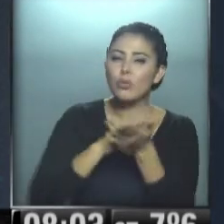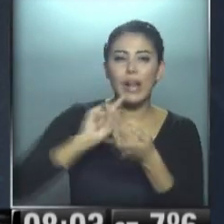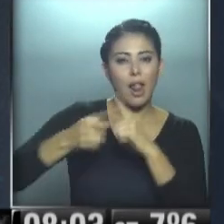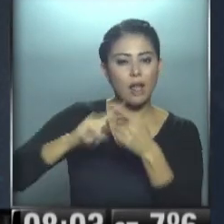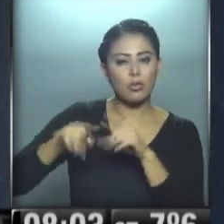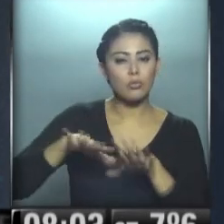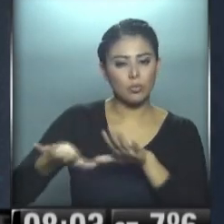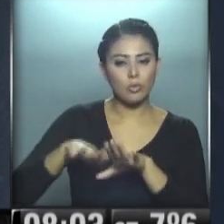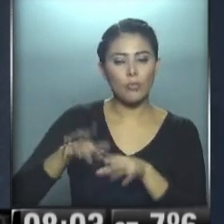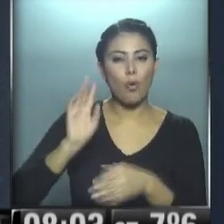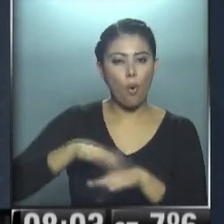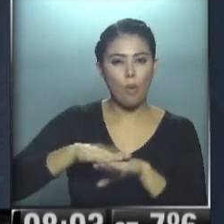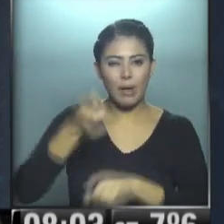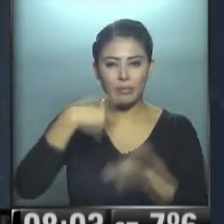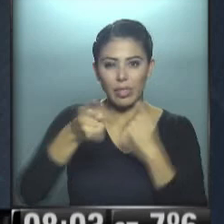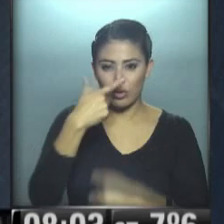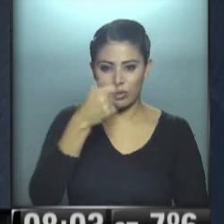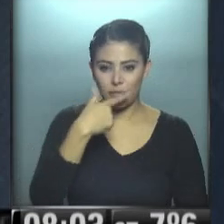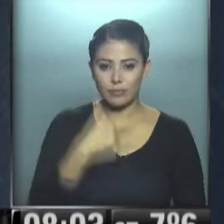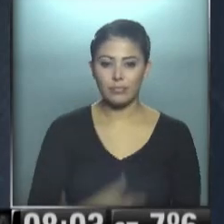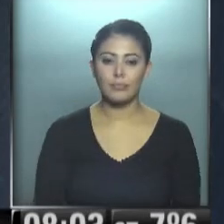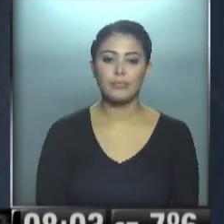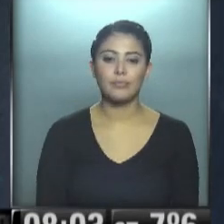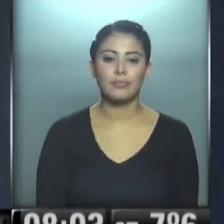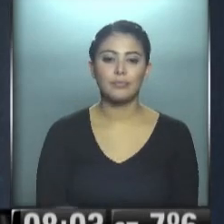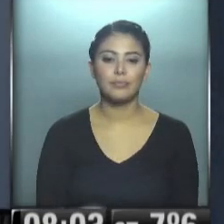con una causa por narcotráfico. Y ahora a la Y